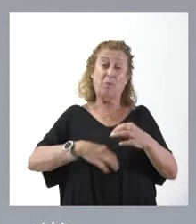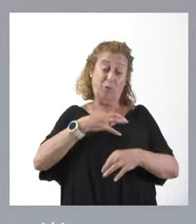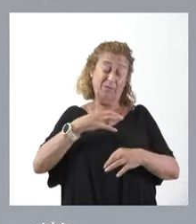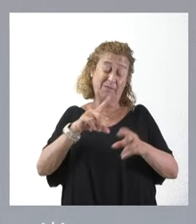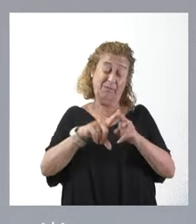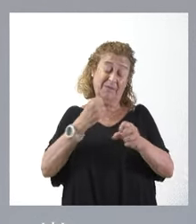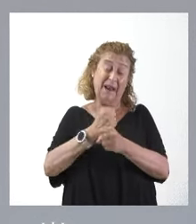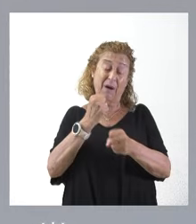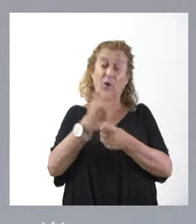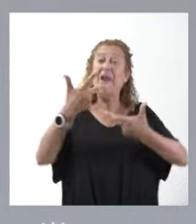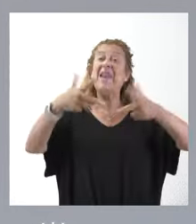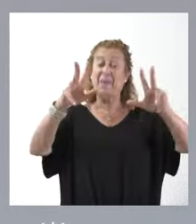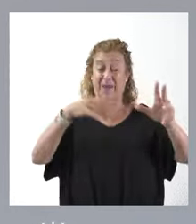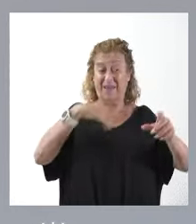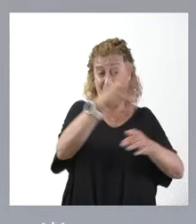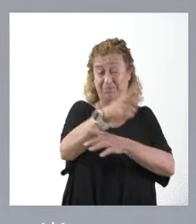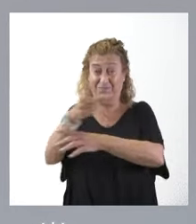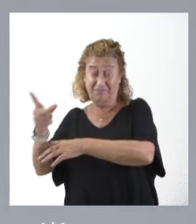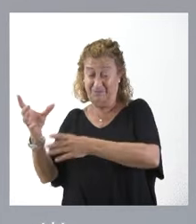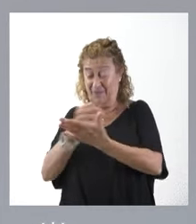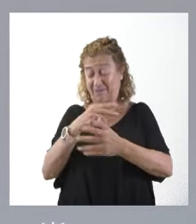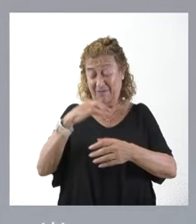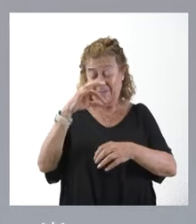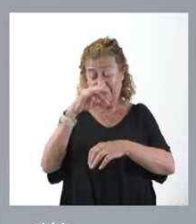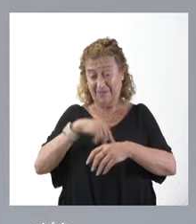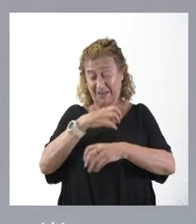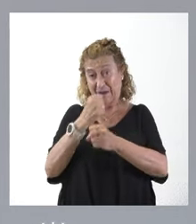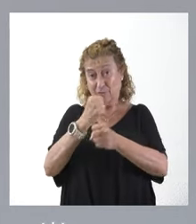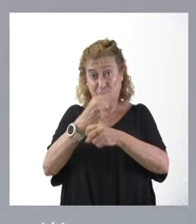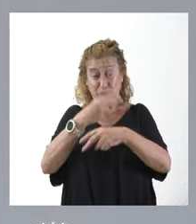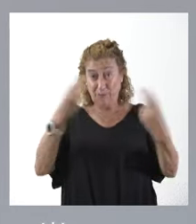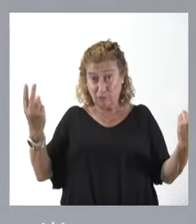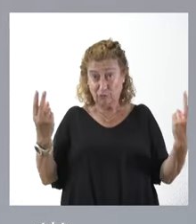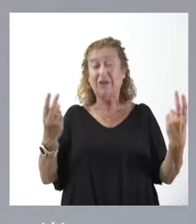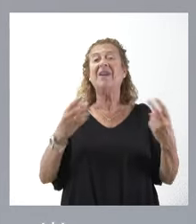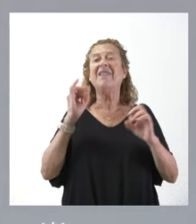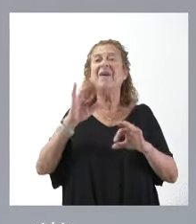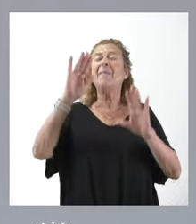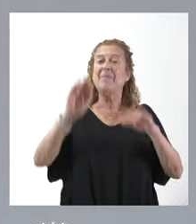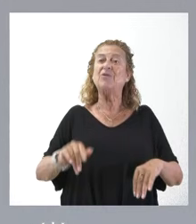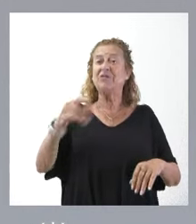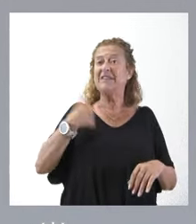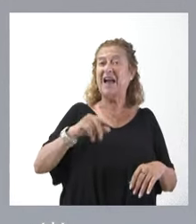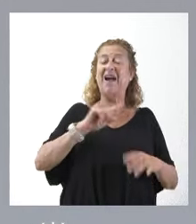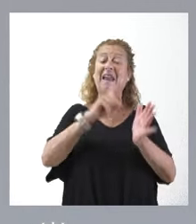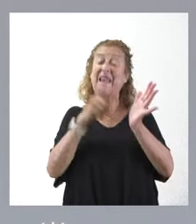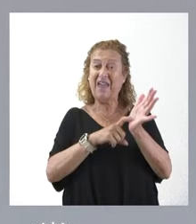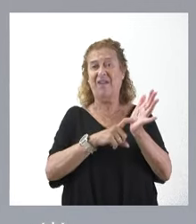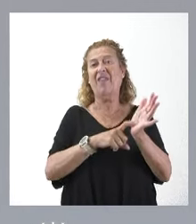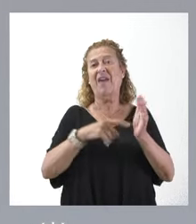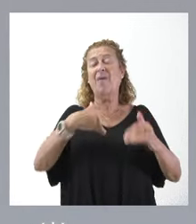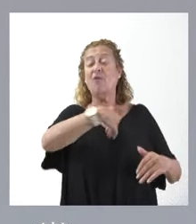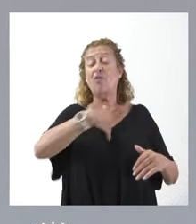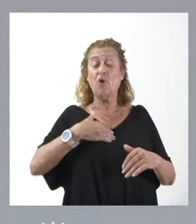forma de cobertura de los puestos de empleados públicos, excluyendo aquellos que ya la propia ley de función pública dice que deben